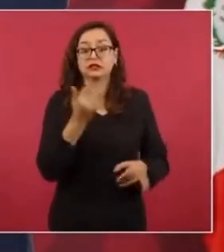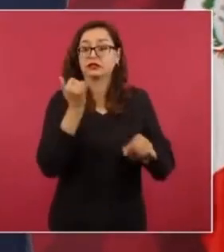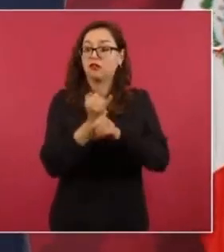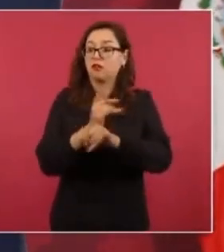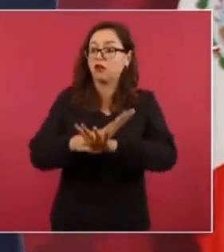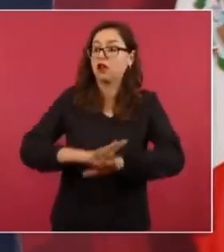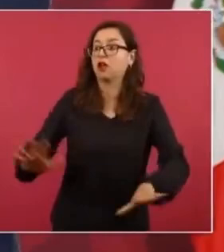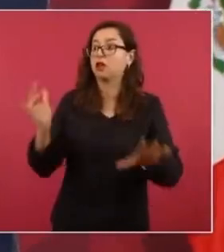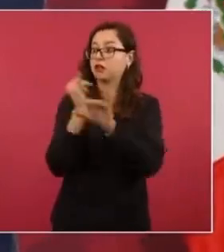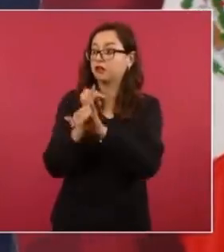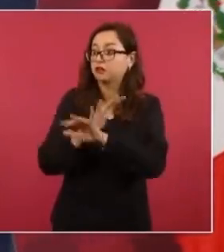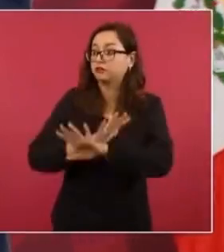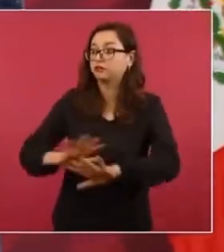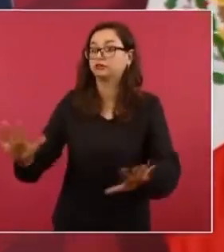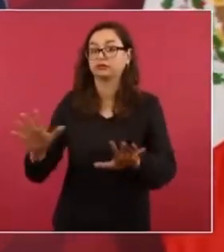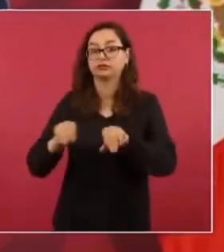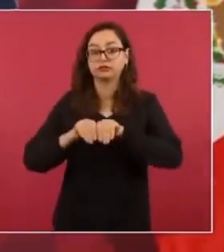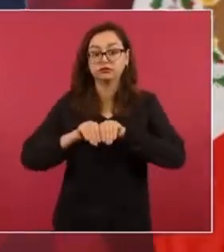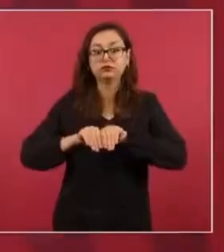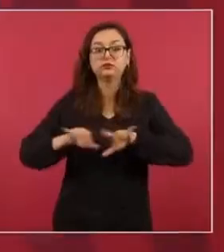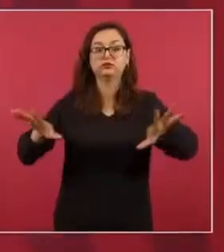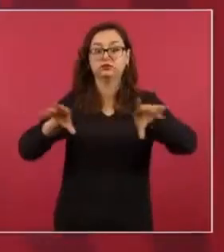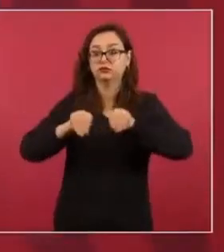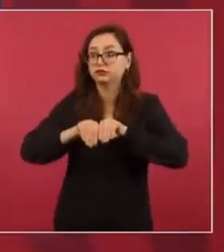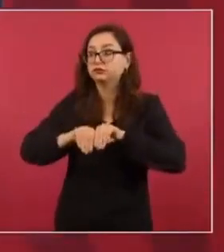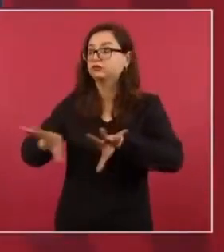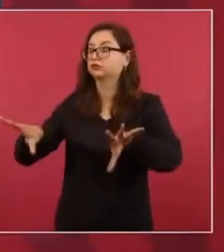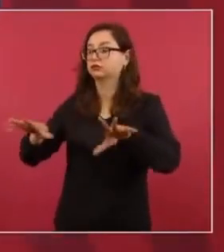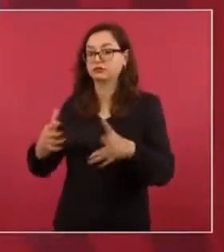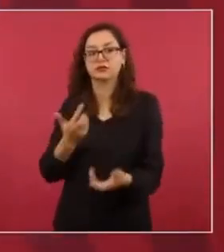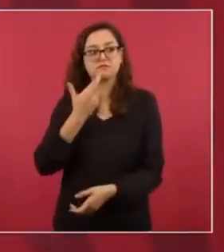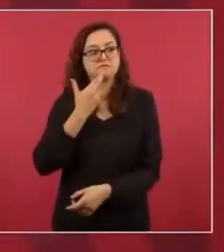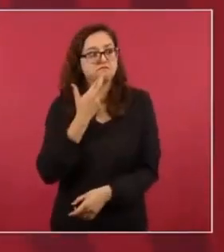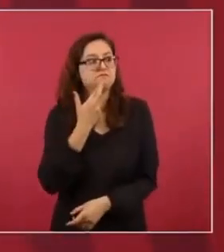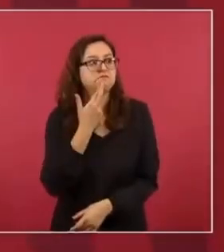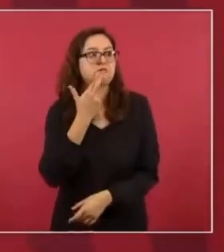sobre todo de ese tipo, mejor.